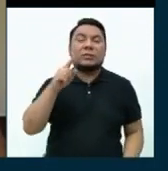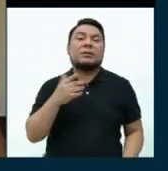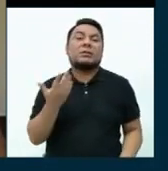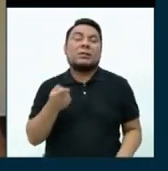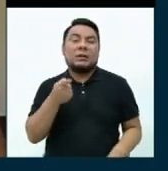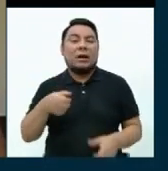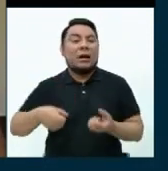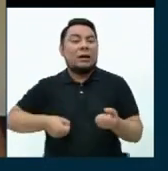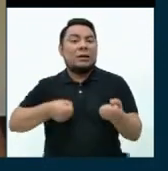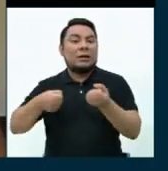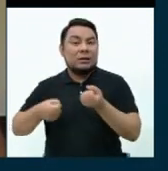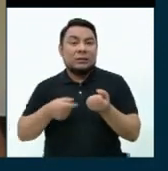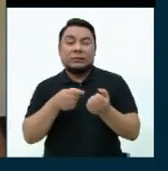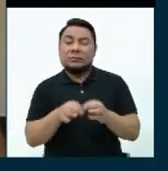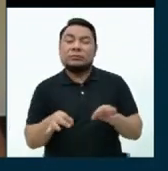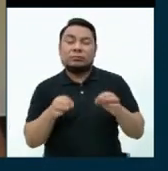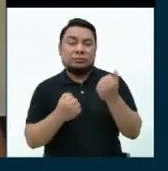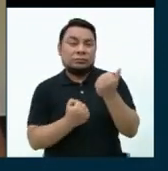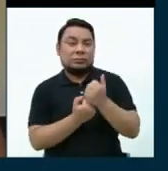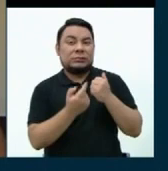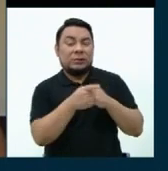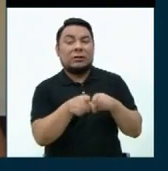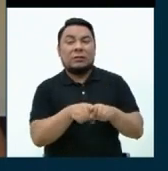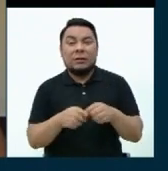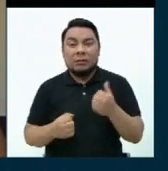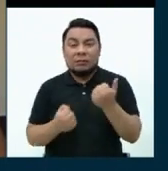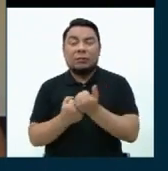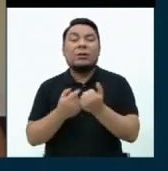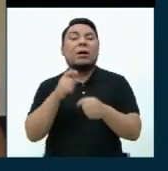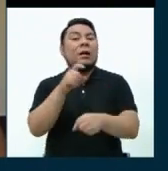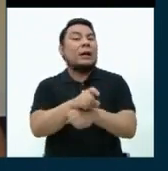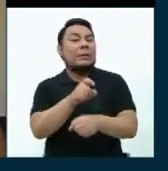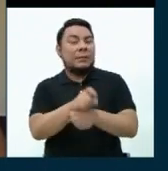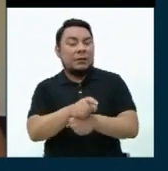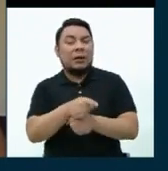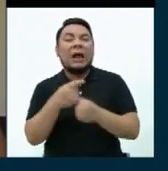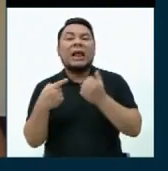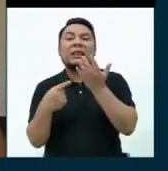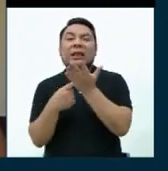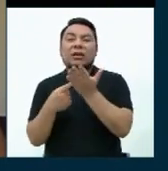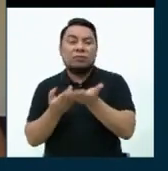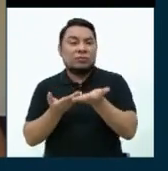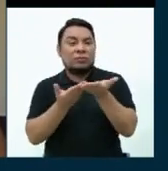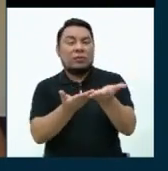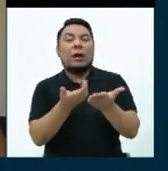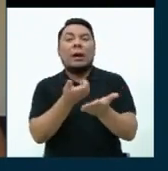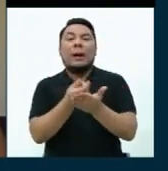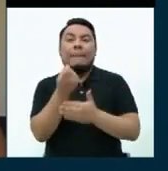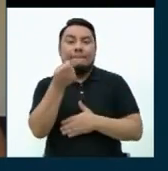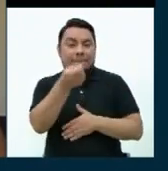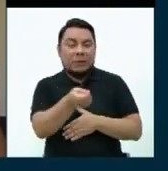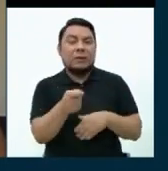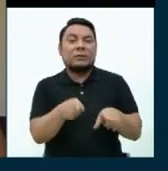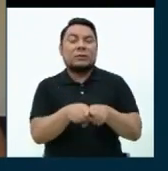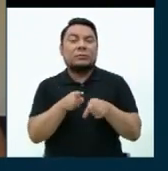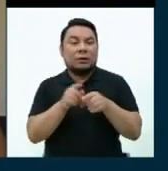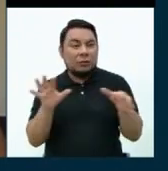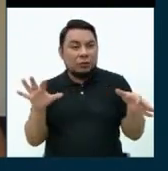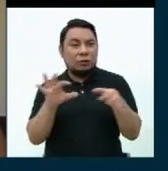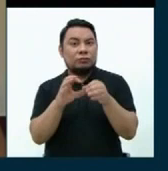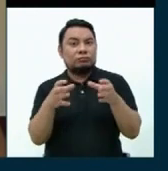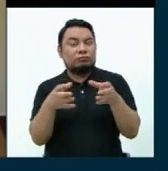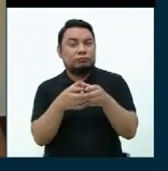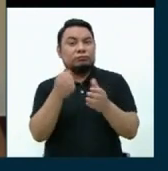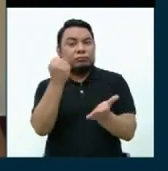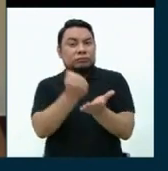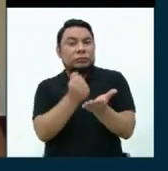agrícolas. Debemos de fortalecerlas a través de capacitación, tecnología, presupuesto y asociatividad, para así